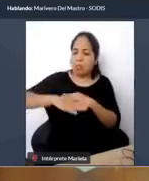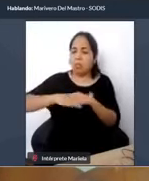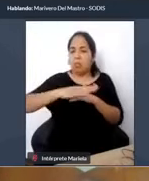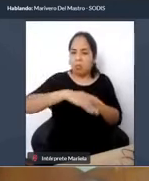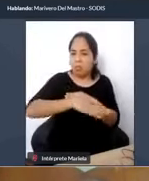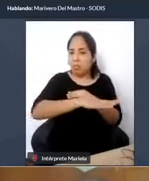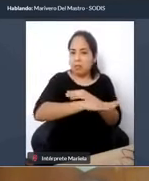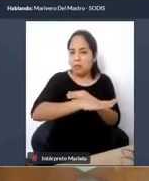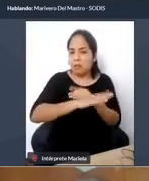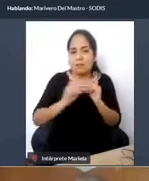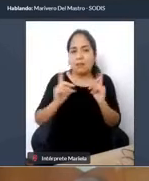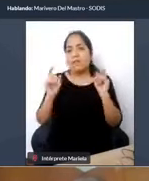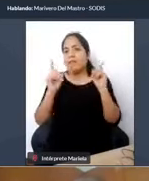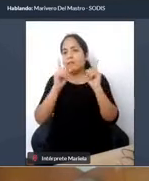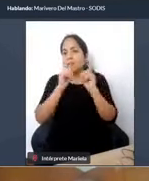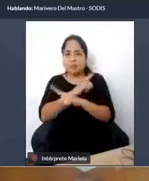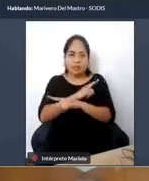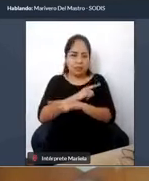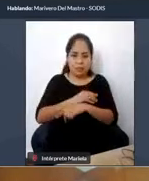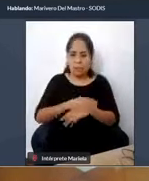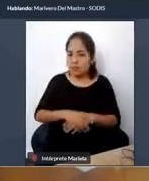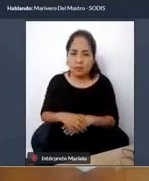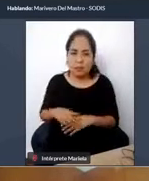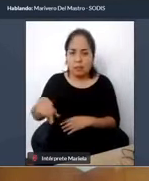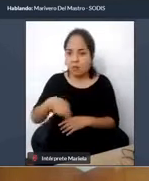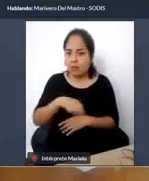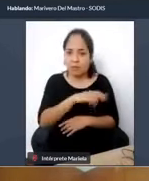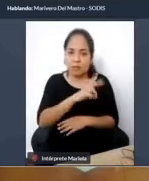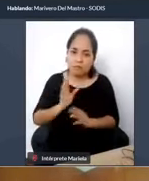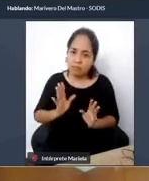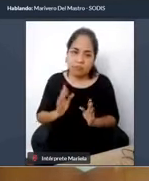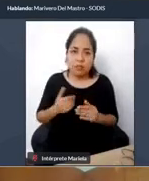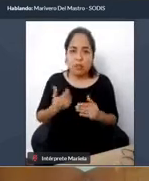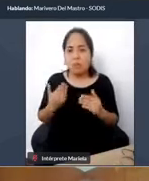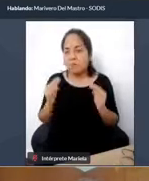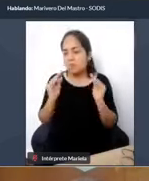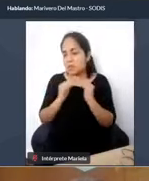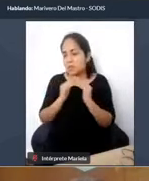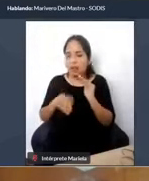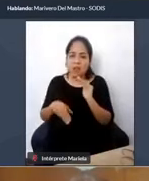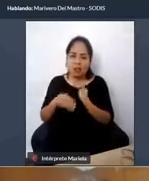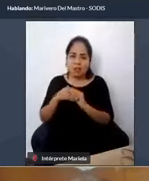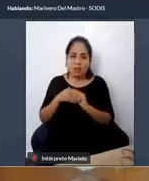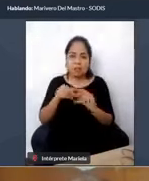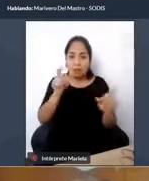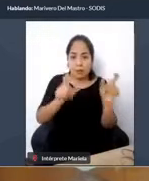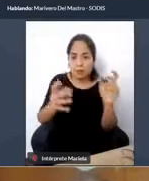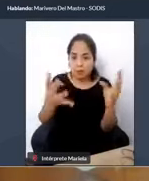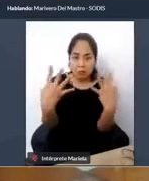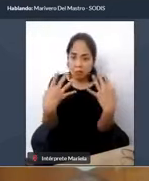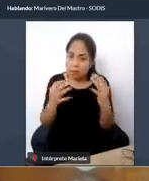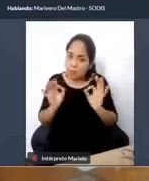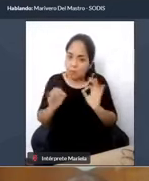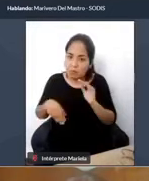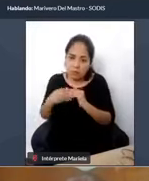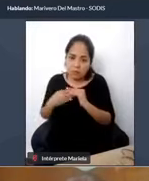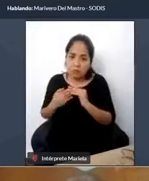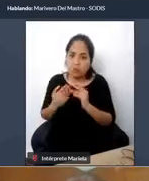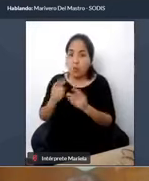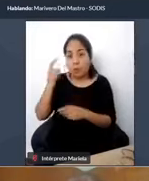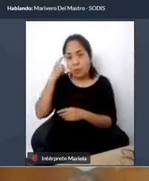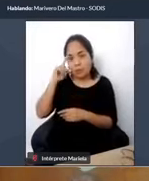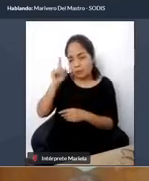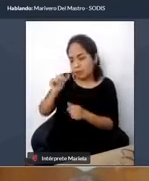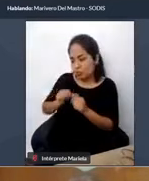son accesibles. Entonces, simplemente son personas que no están visibilizadas, por ello creo que el porcentaje es mucho mayor.